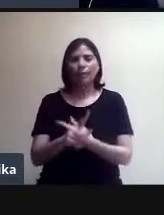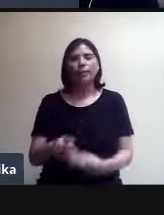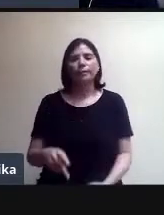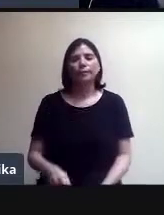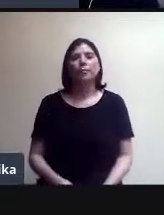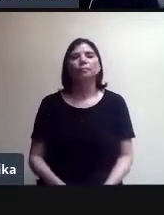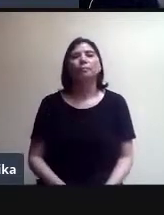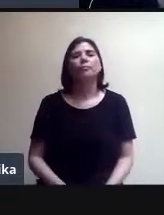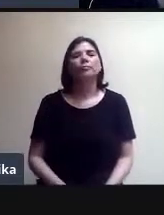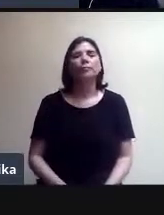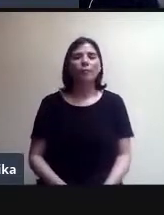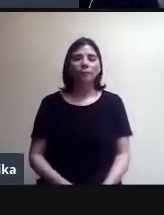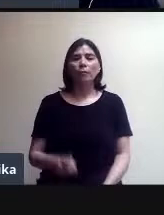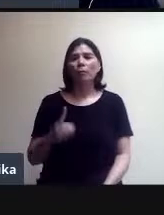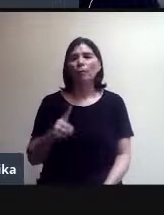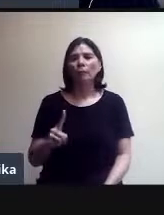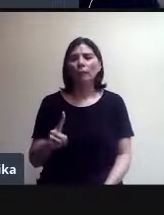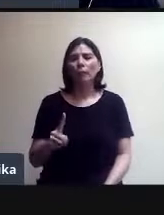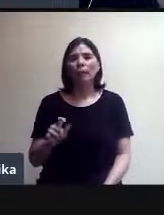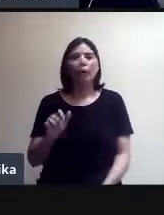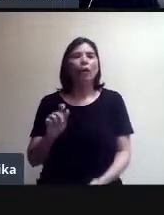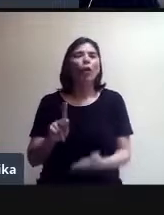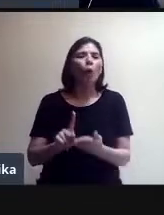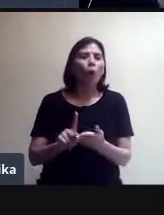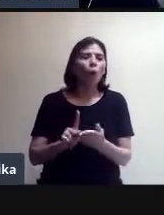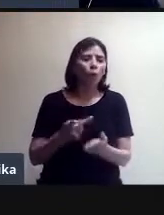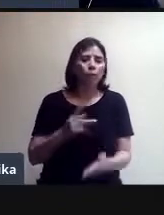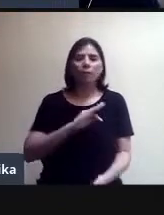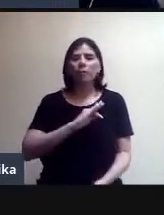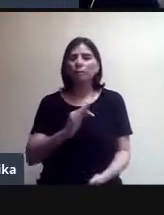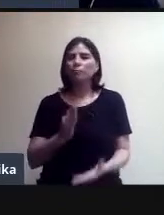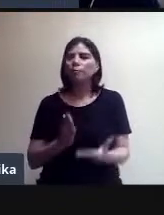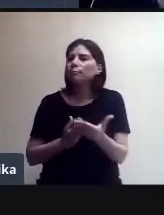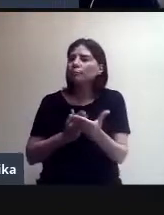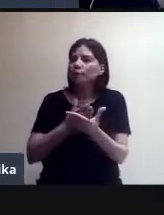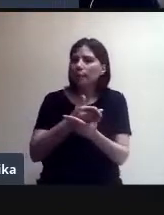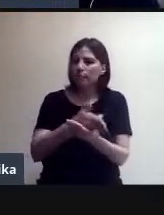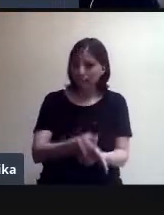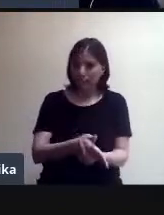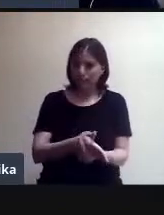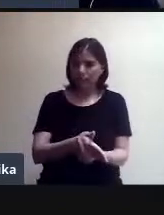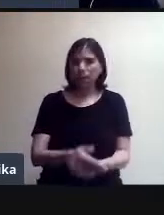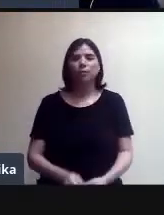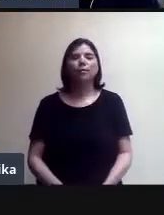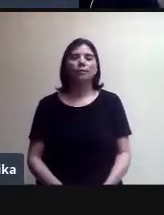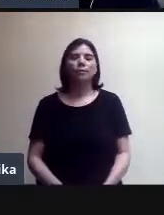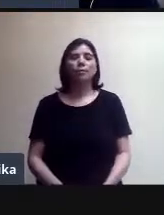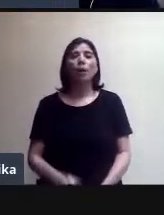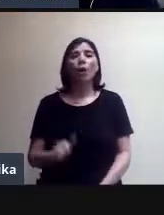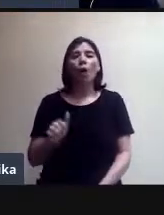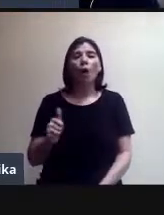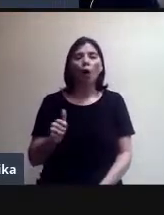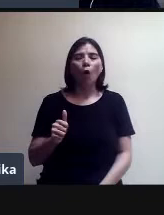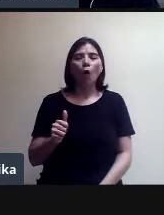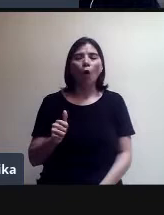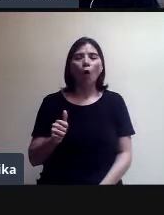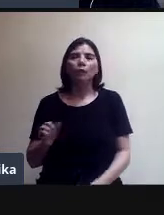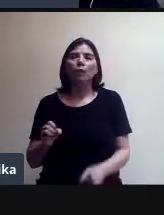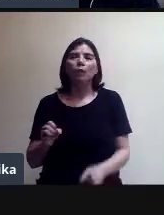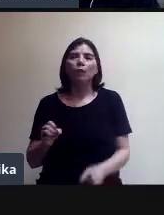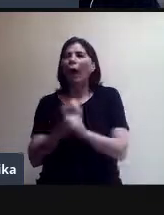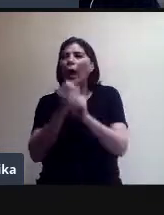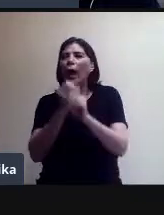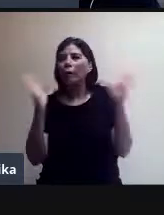pueden reincorporar sin problema. Esta opción activa o desactiva la cámara. Si ustedes quieren que los